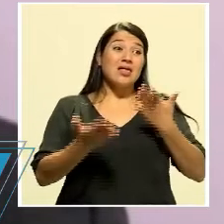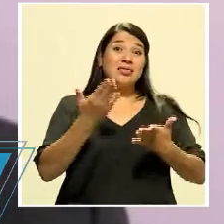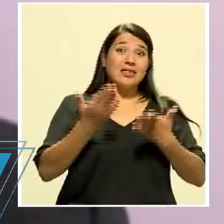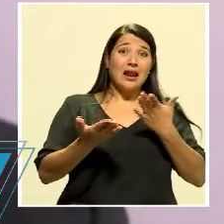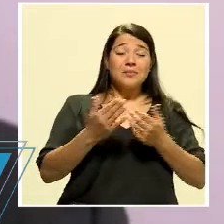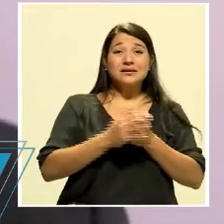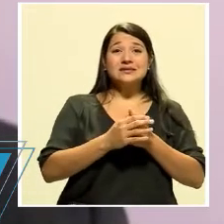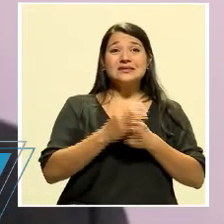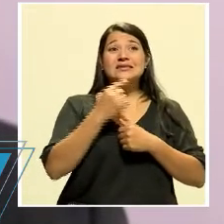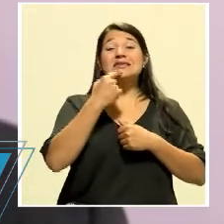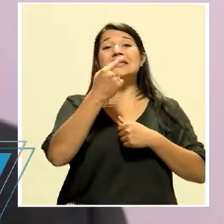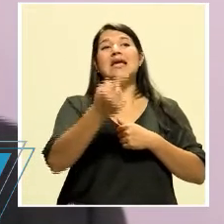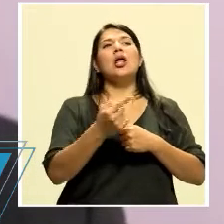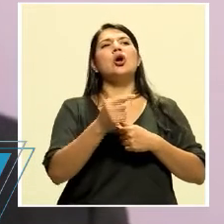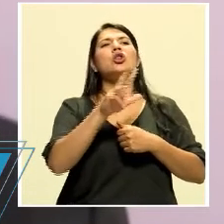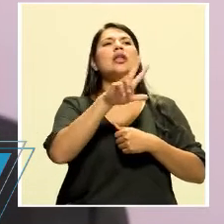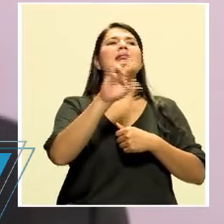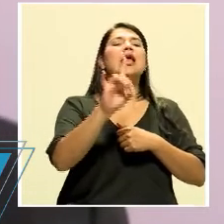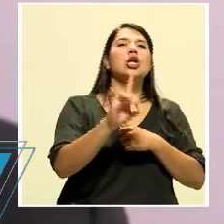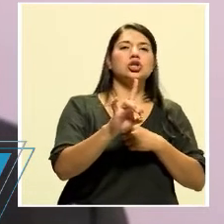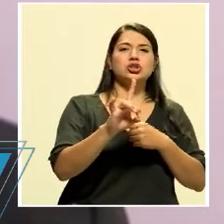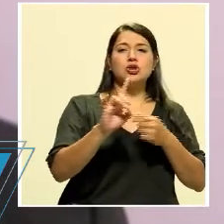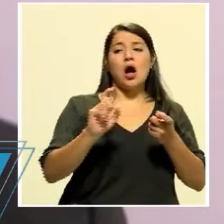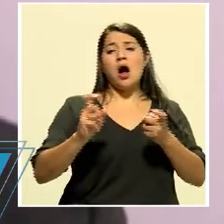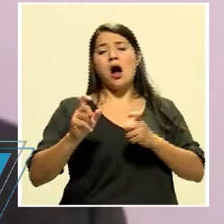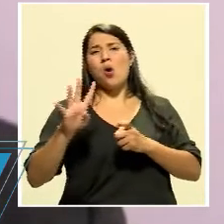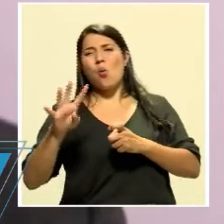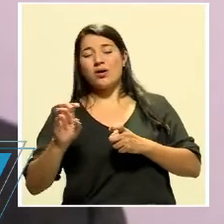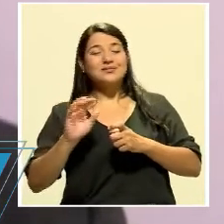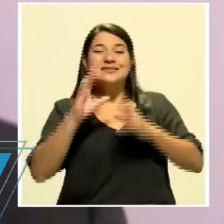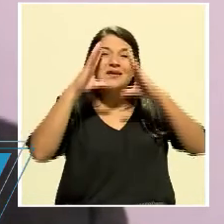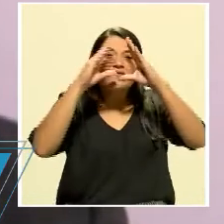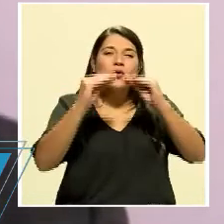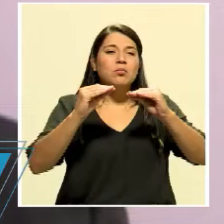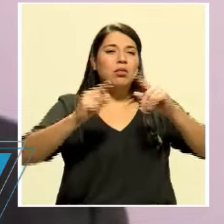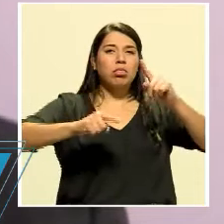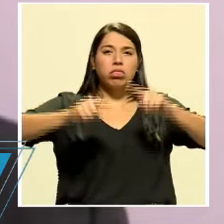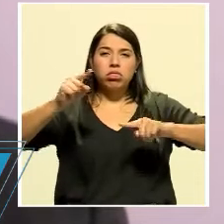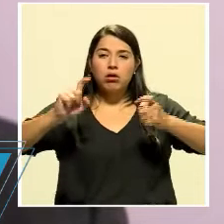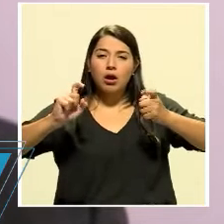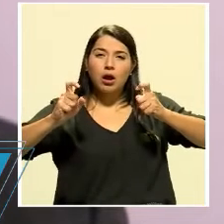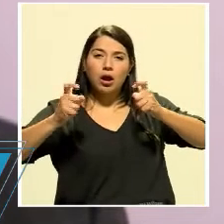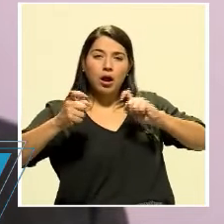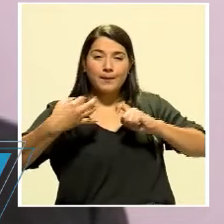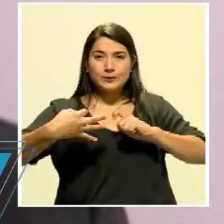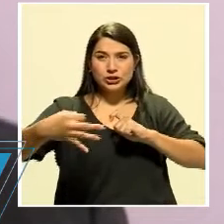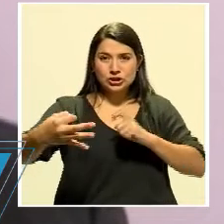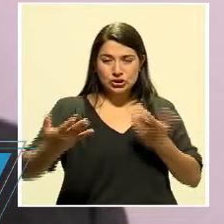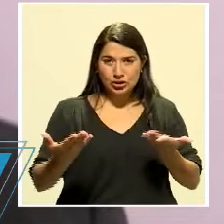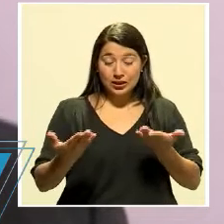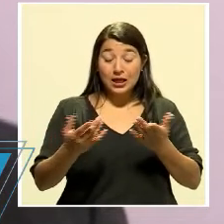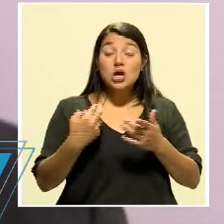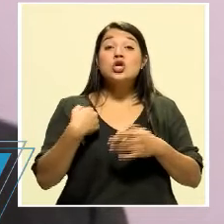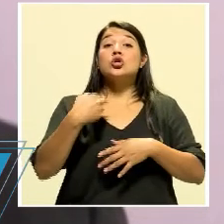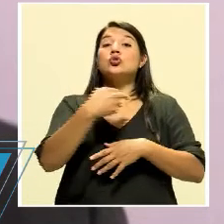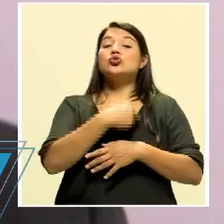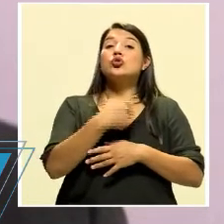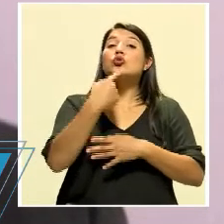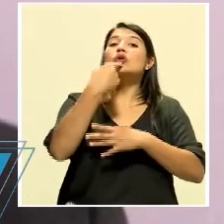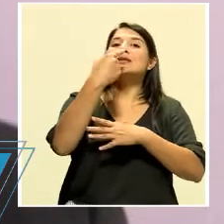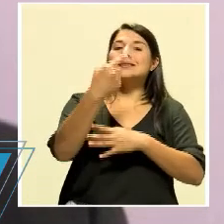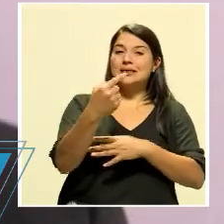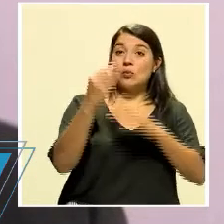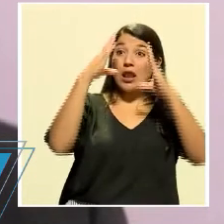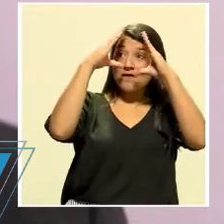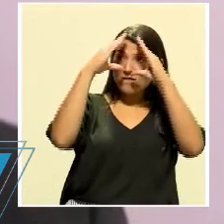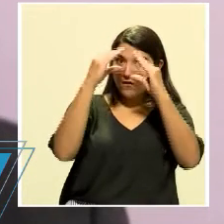se reportaba que eran 40, ya se confirma, pero eso está en constante depuración. Nosotros lo que habíamos dicho en todo momento es que la base de datos la íbamos a